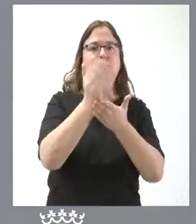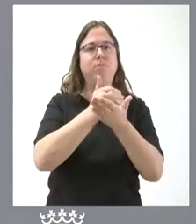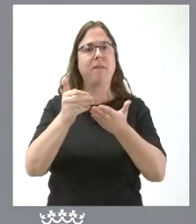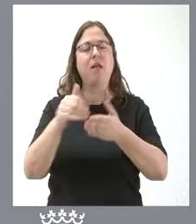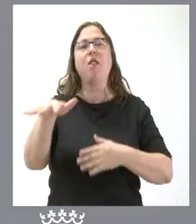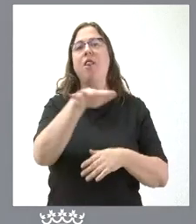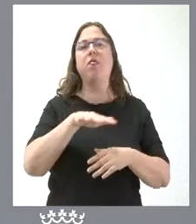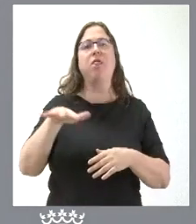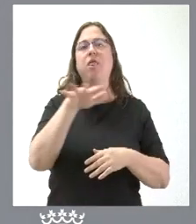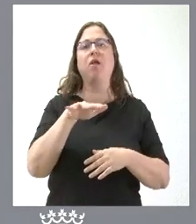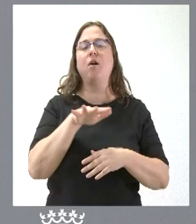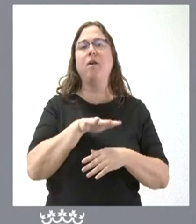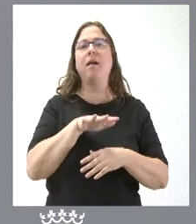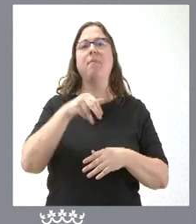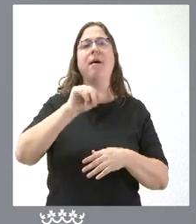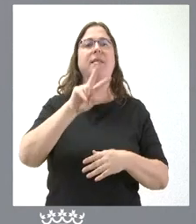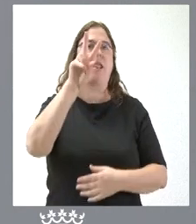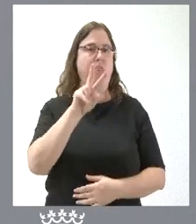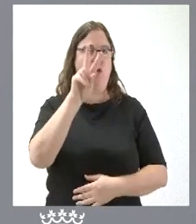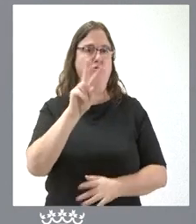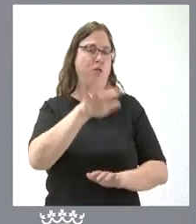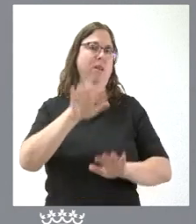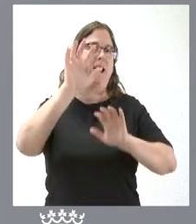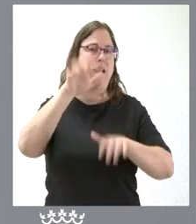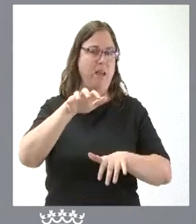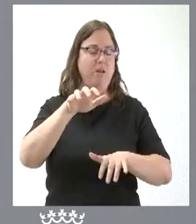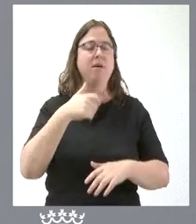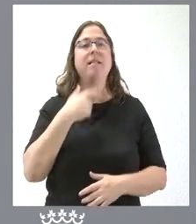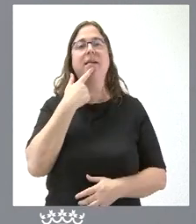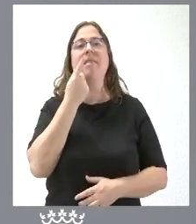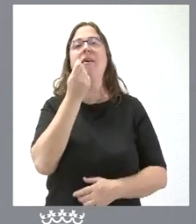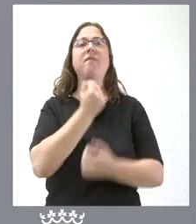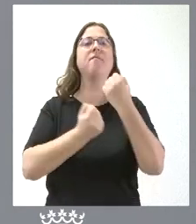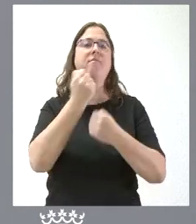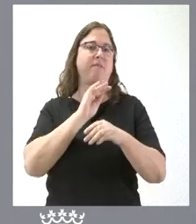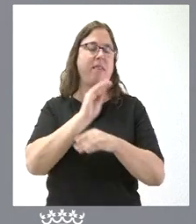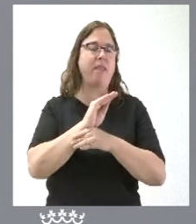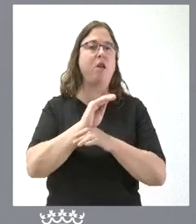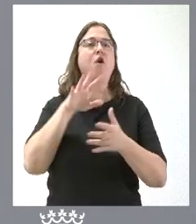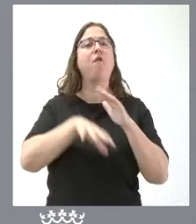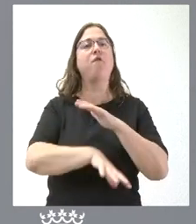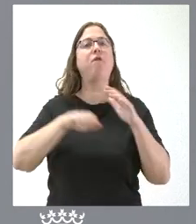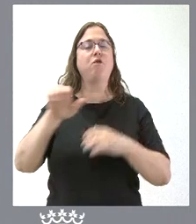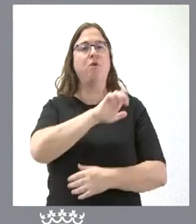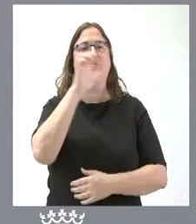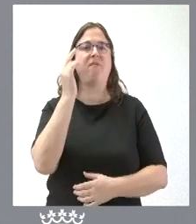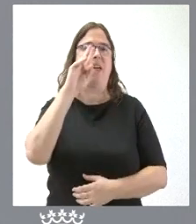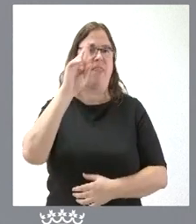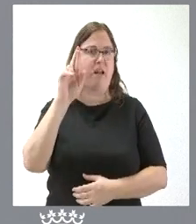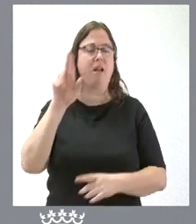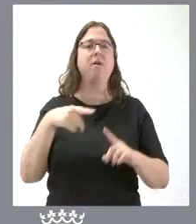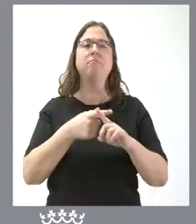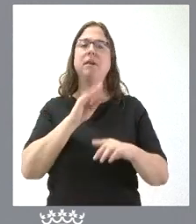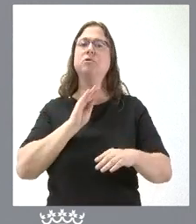de Almarza II, en León. Son actuaciones financiadas con fondos europeos FEADER. Se